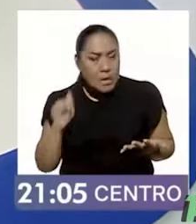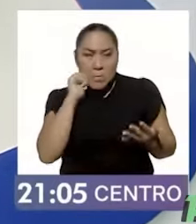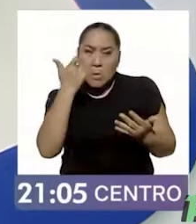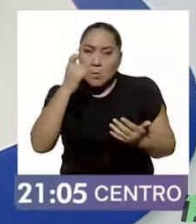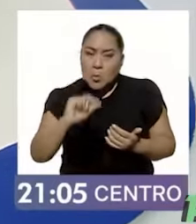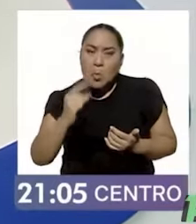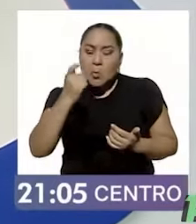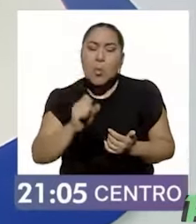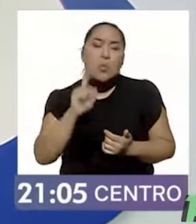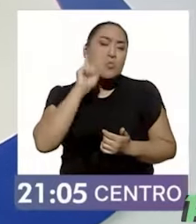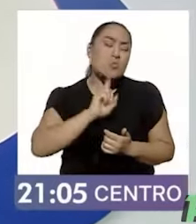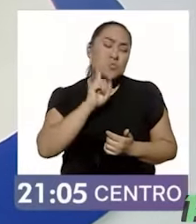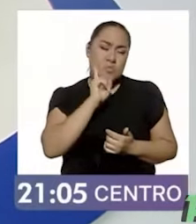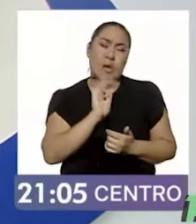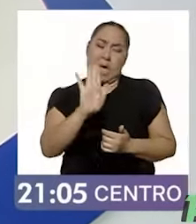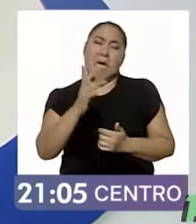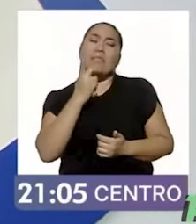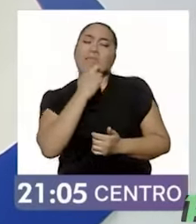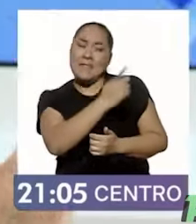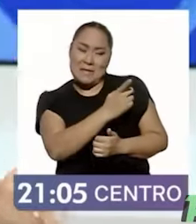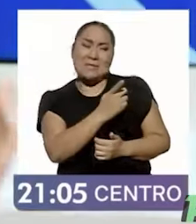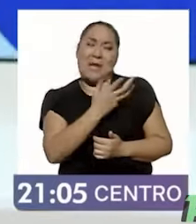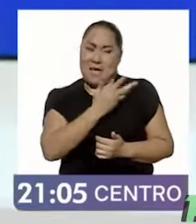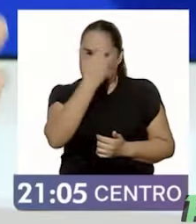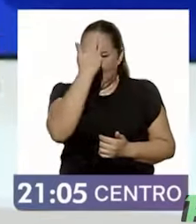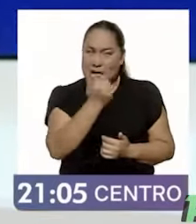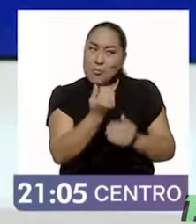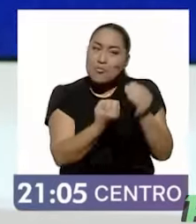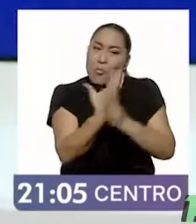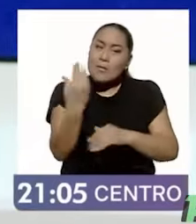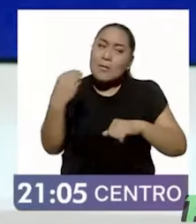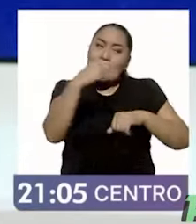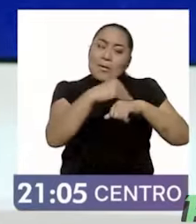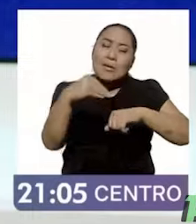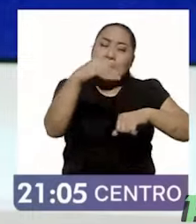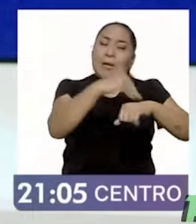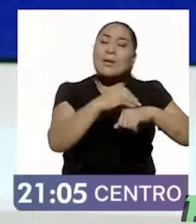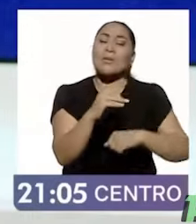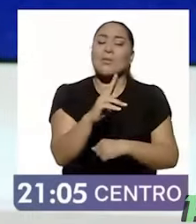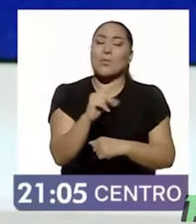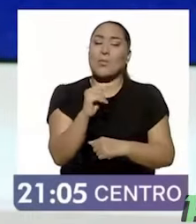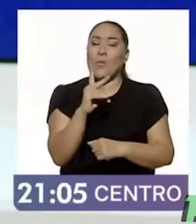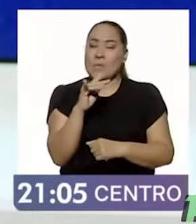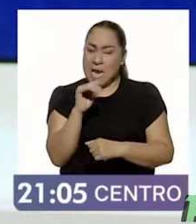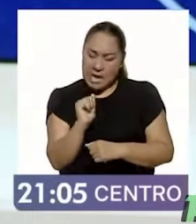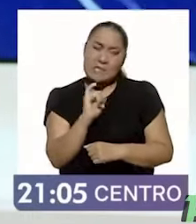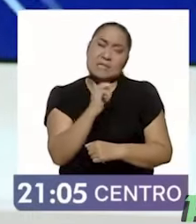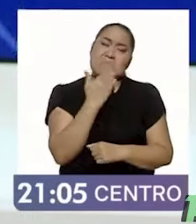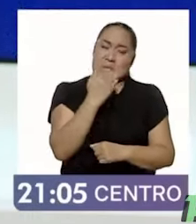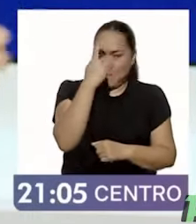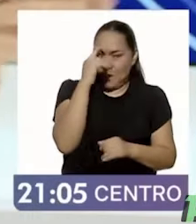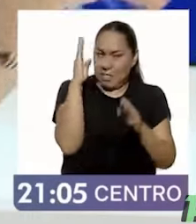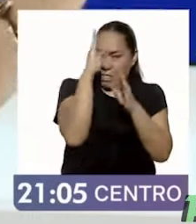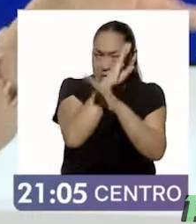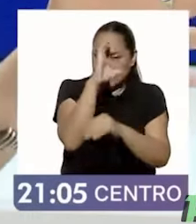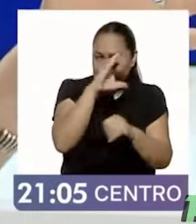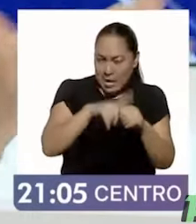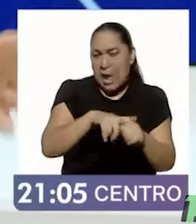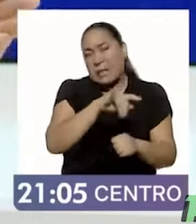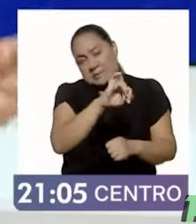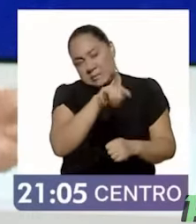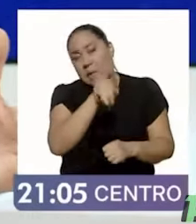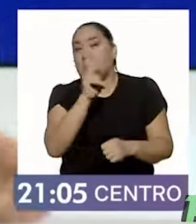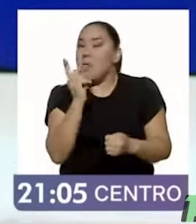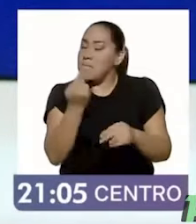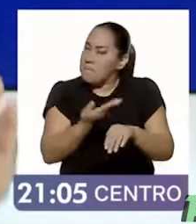maravilloso de las utopías, pero es el reconocimiento explícito de que las mujeres también necesitamos, y lo digo en general,